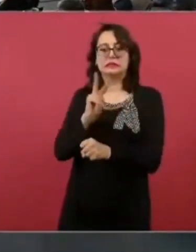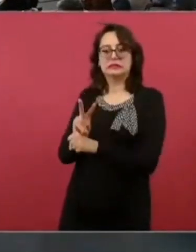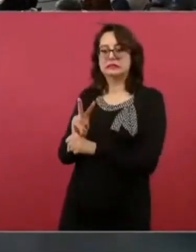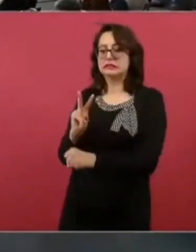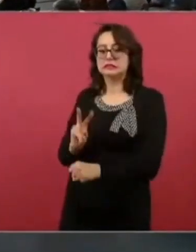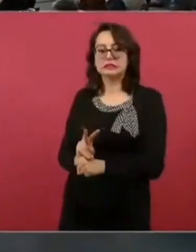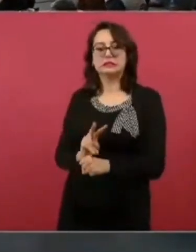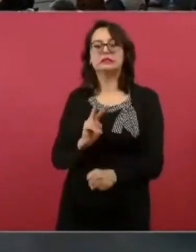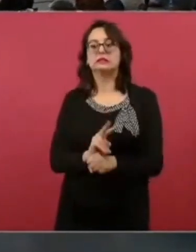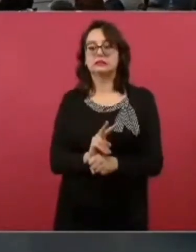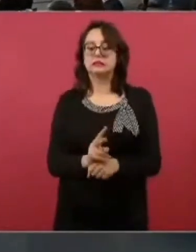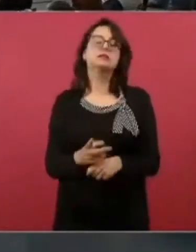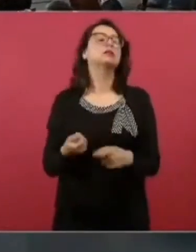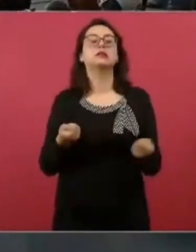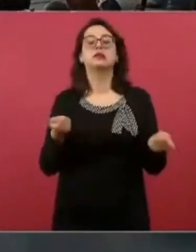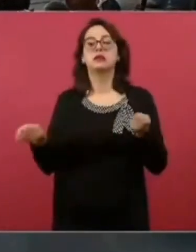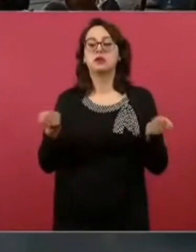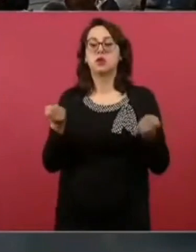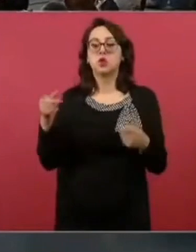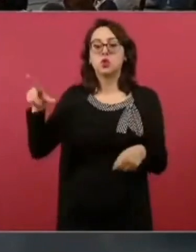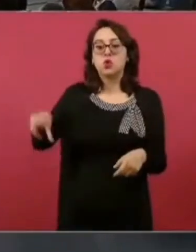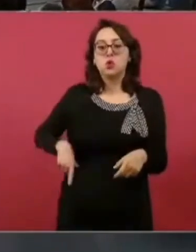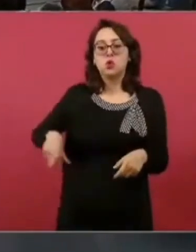Aquí sí, gobernar, es velar.